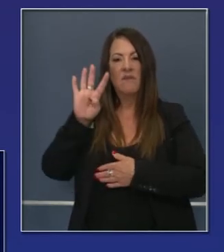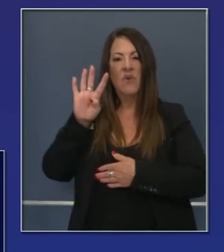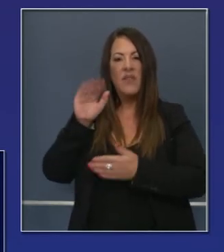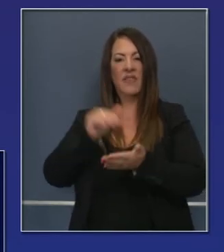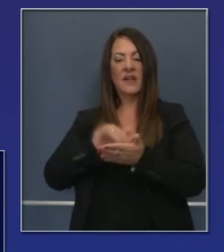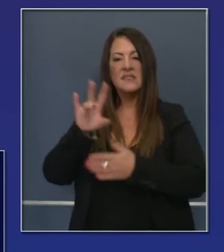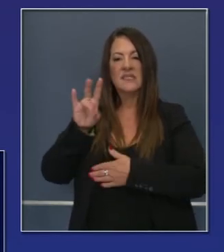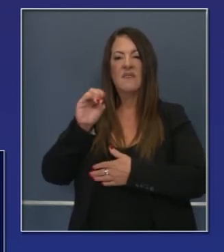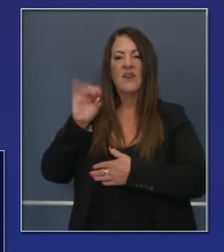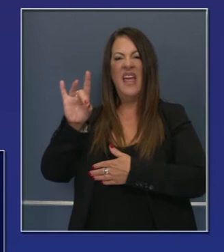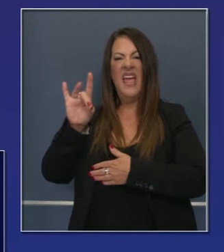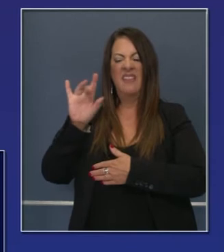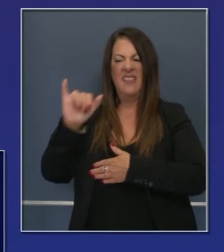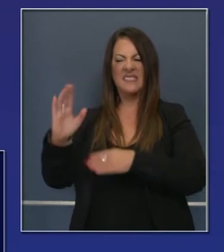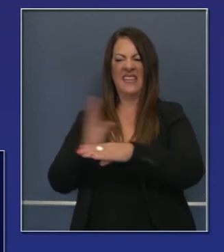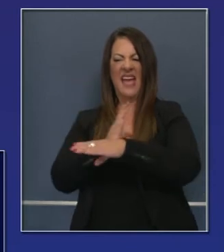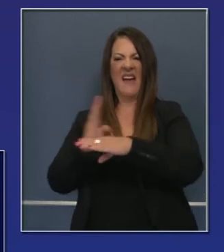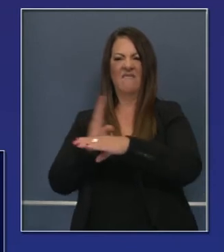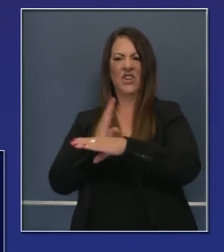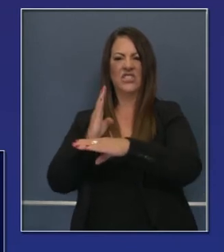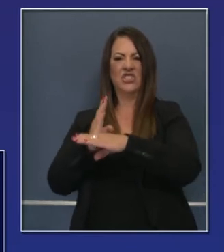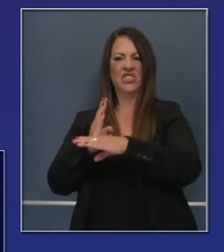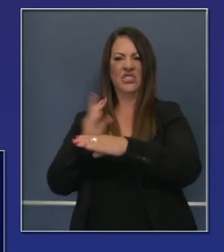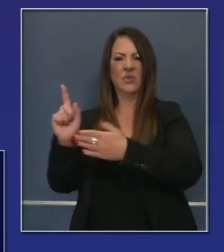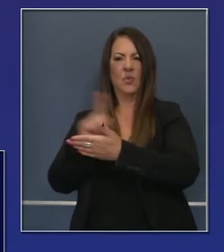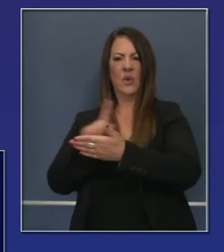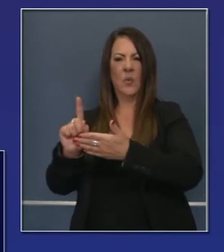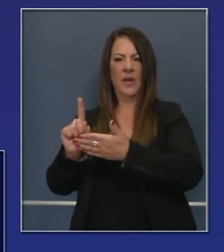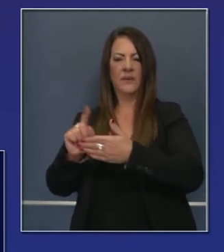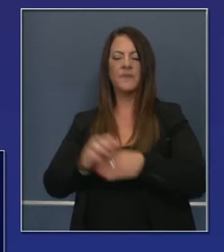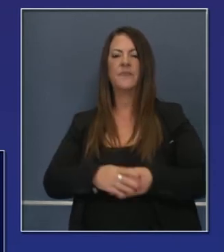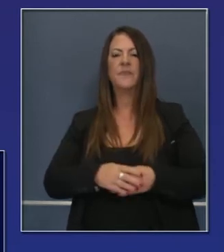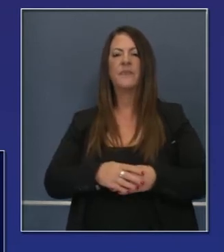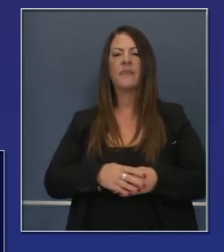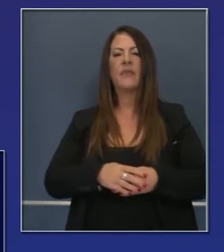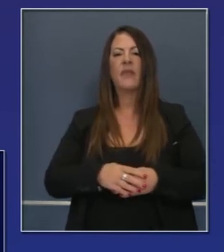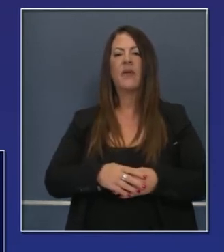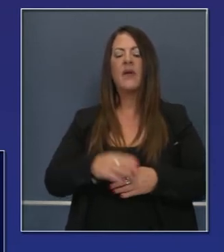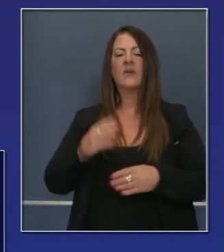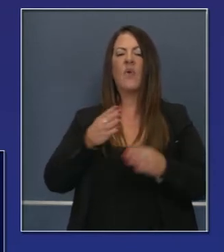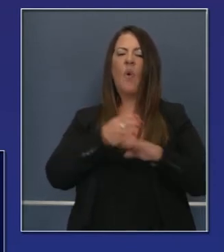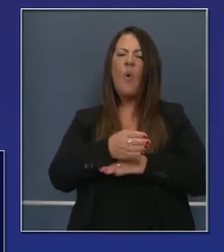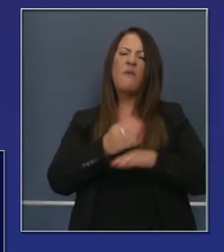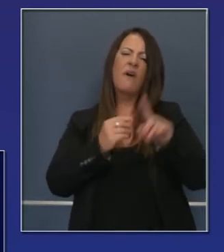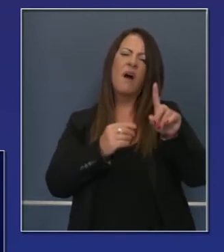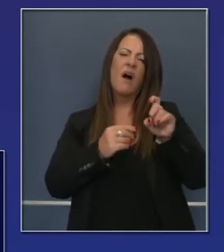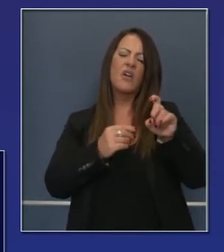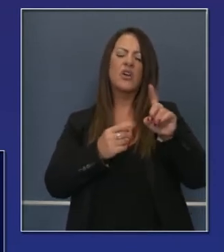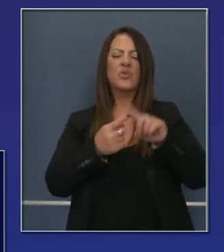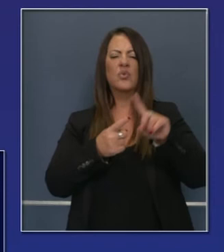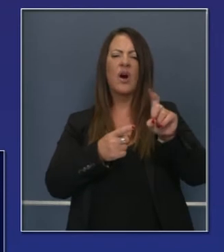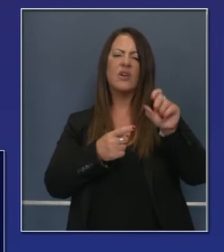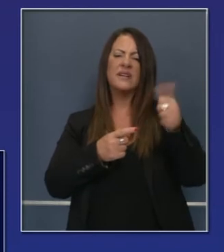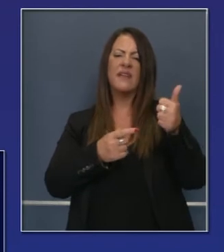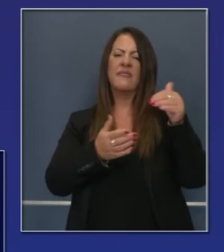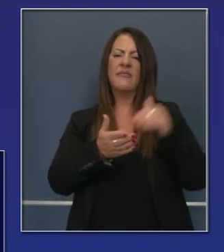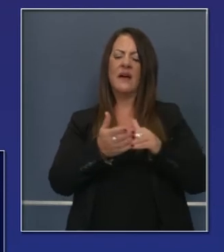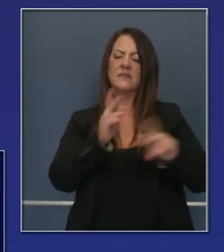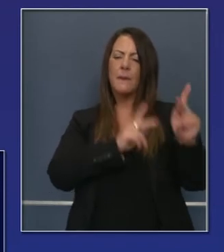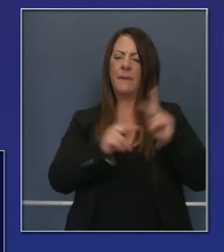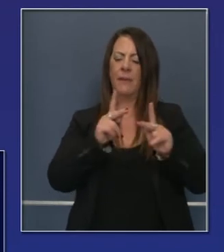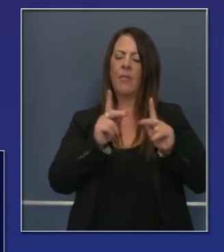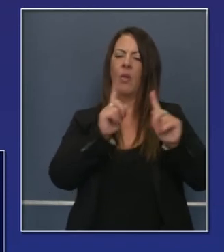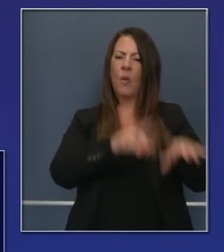ocho personas positivas. Seguiremos entonces haciendo pruebas con más de cien mil en promedio. Como ya vieron, fueron ciento diez